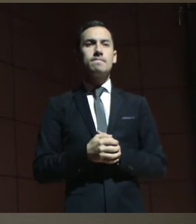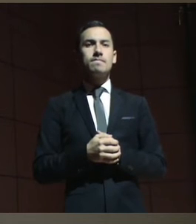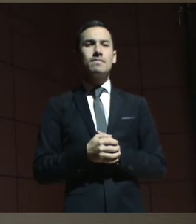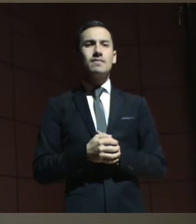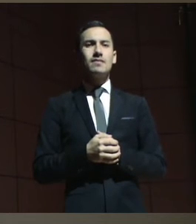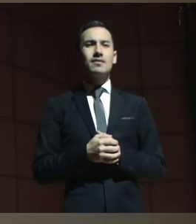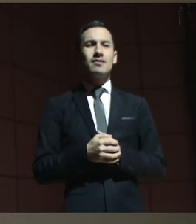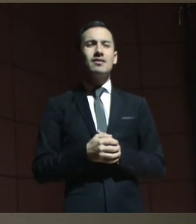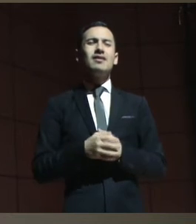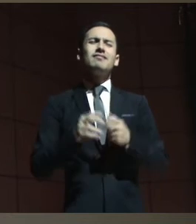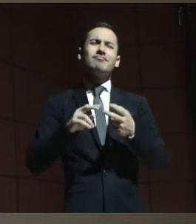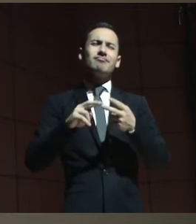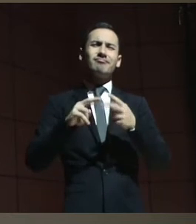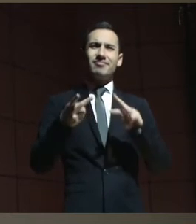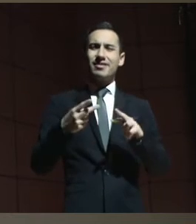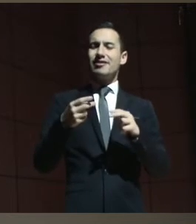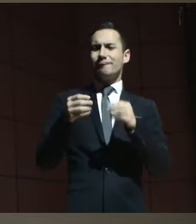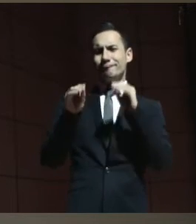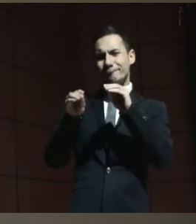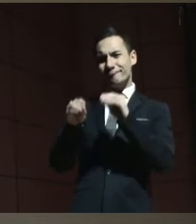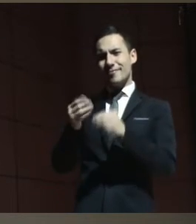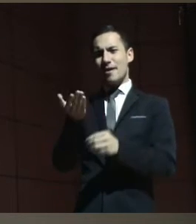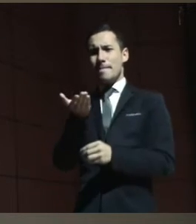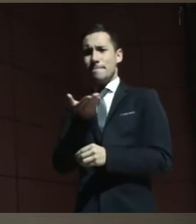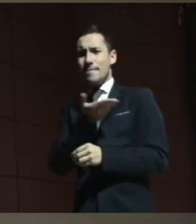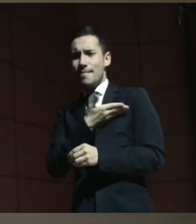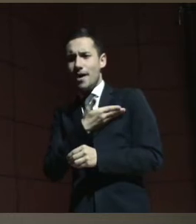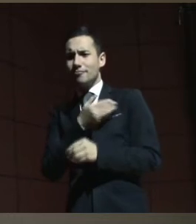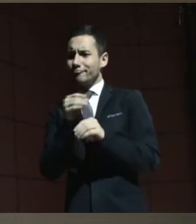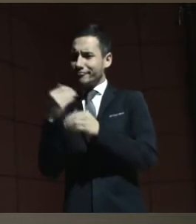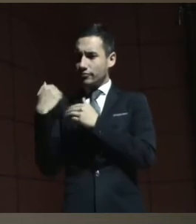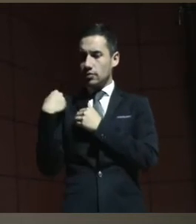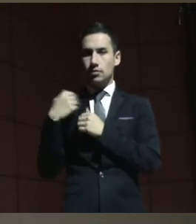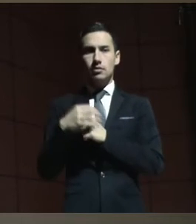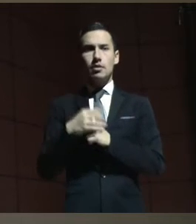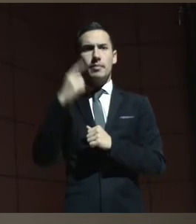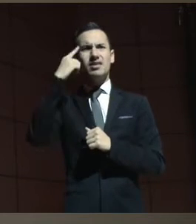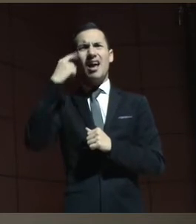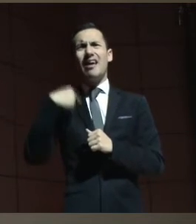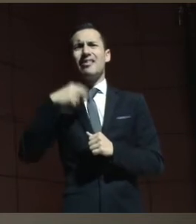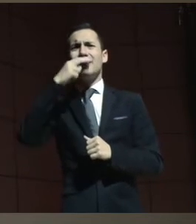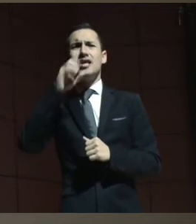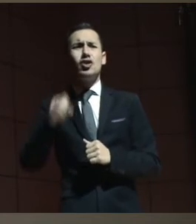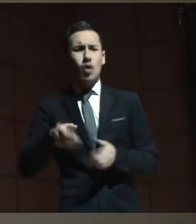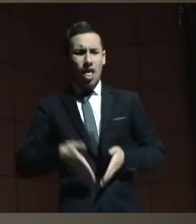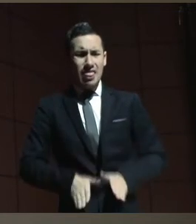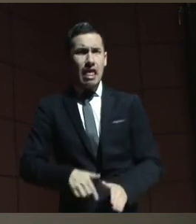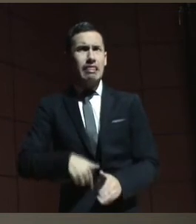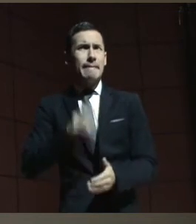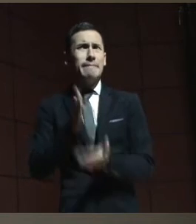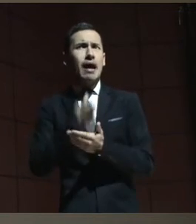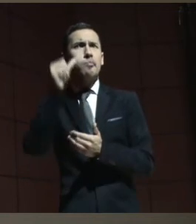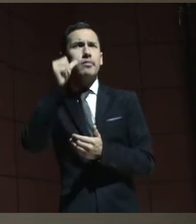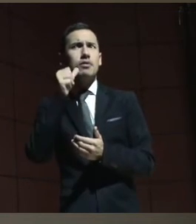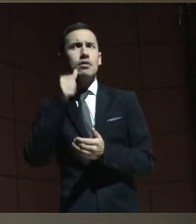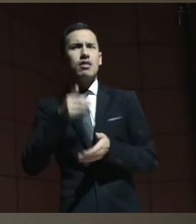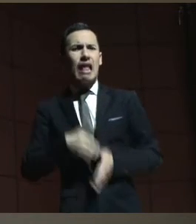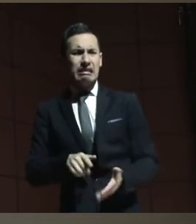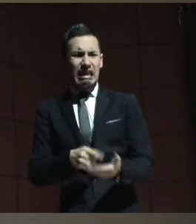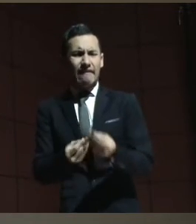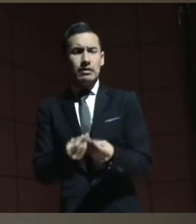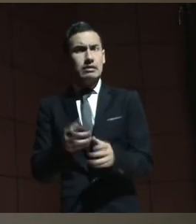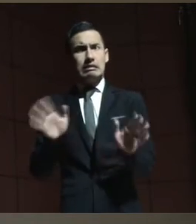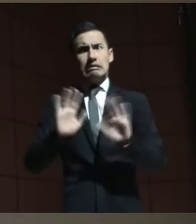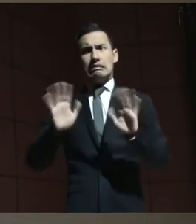maternidad responsable. Las preguntas son, ¿y qué va a pasar con el niño? Otra vez el miedo, otra vez la peligrosidad. La